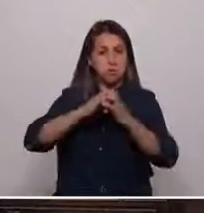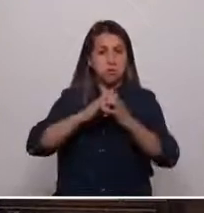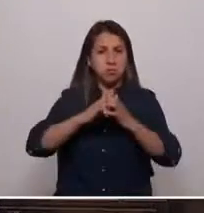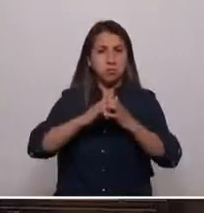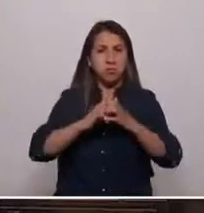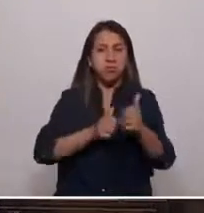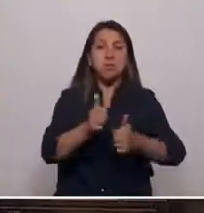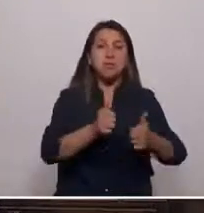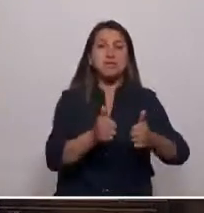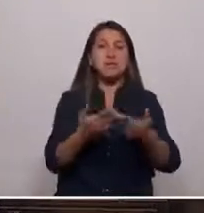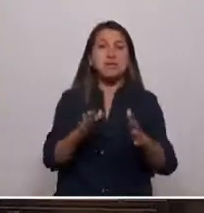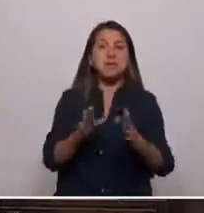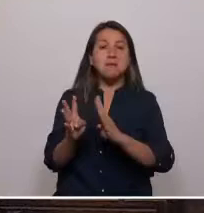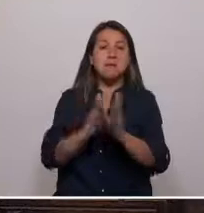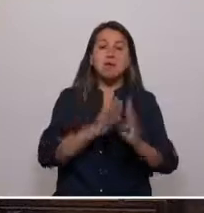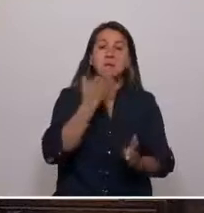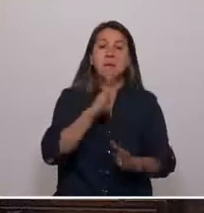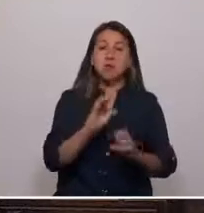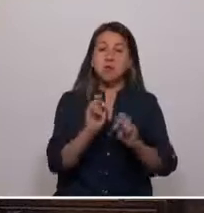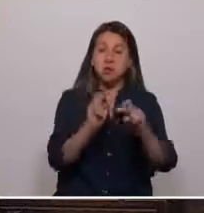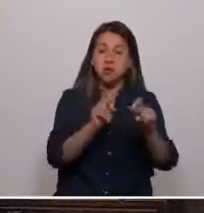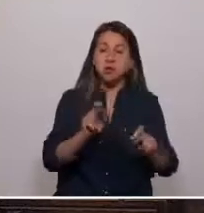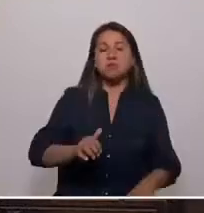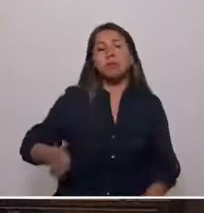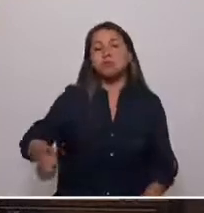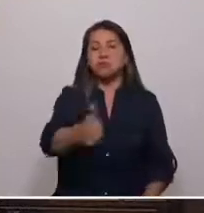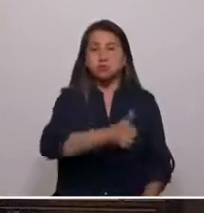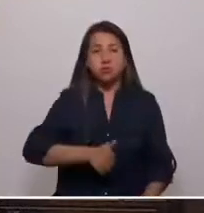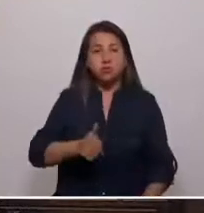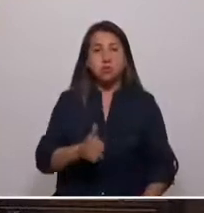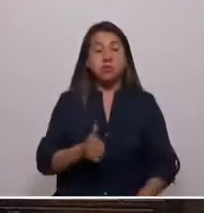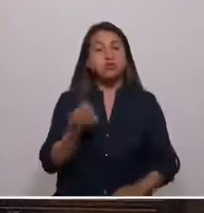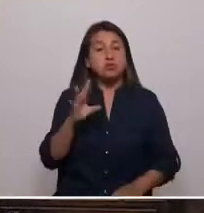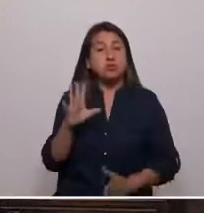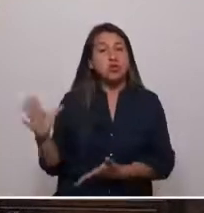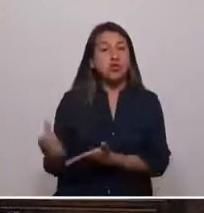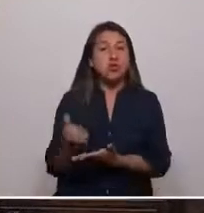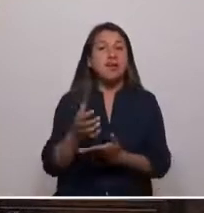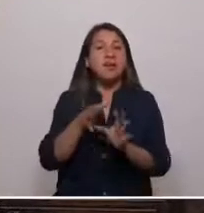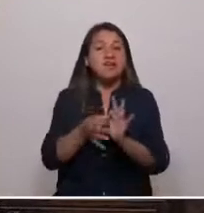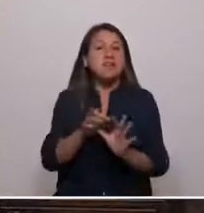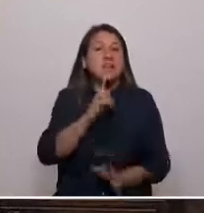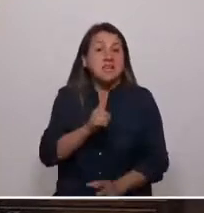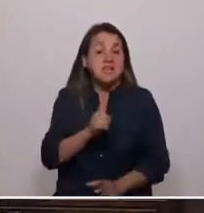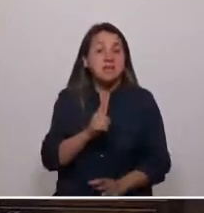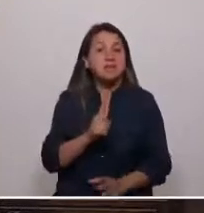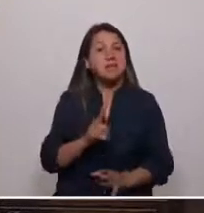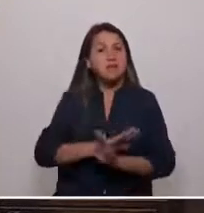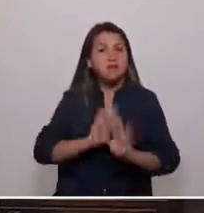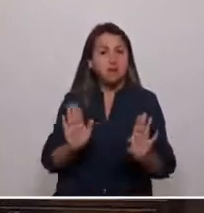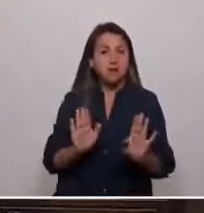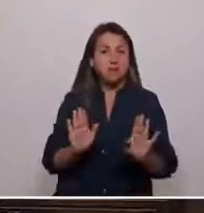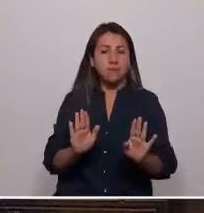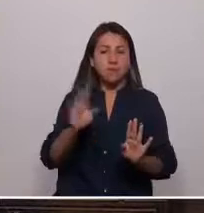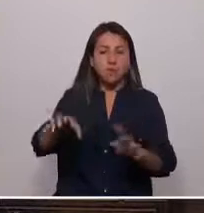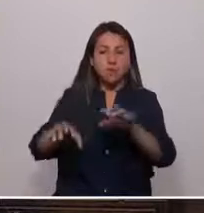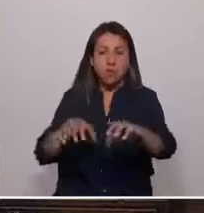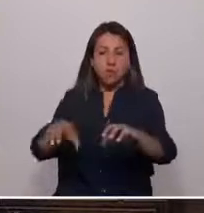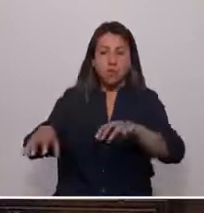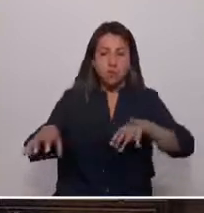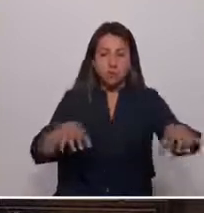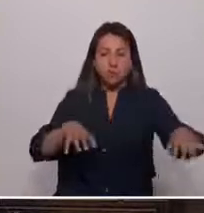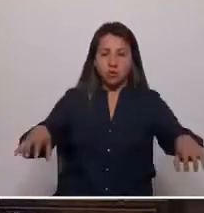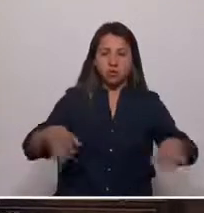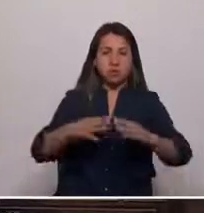mercado para lograr mejores oportunidades para todos, lo que solo se consigue en la práctica, poniéndole fin a la polarización que estamos viviendo.